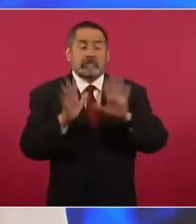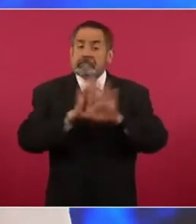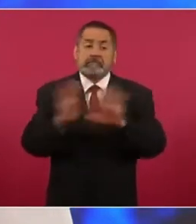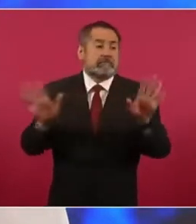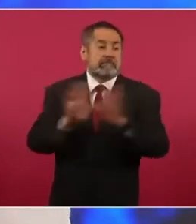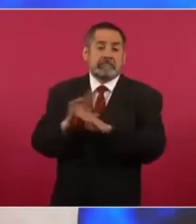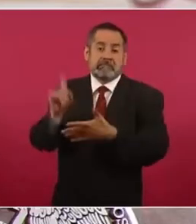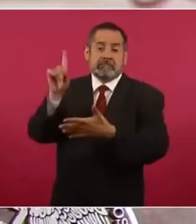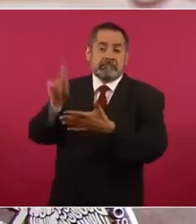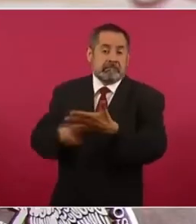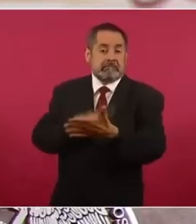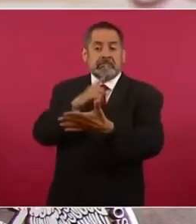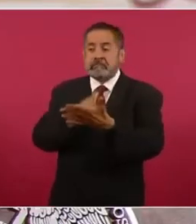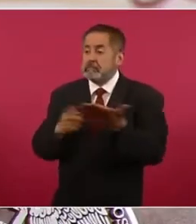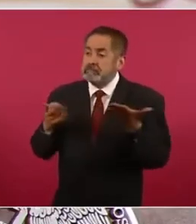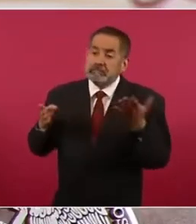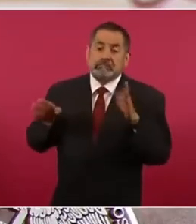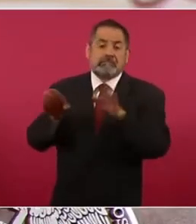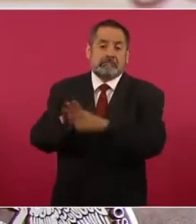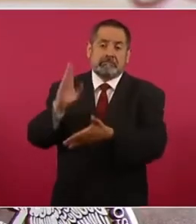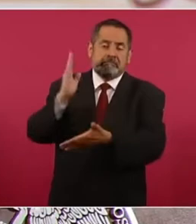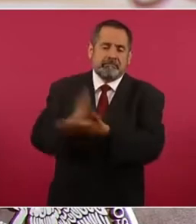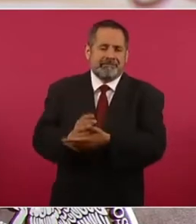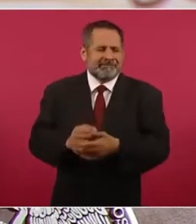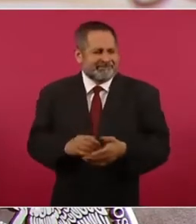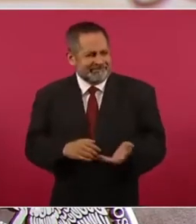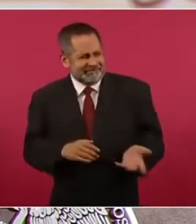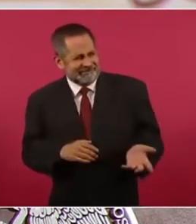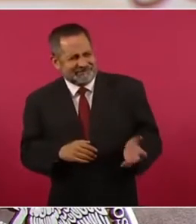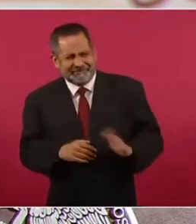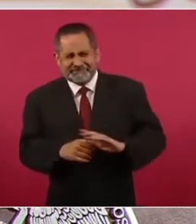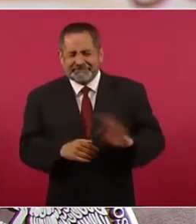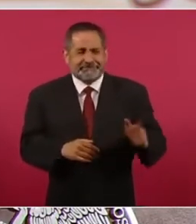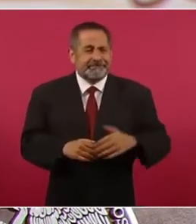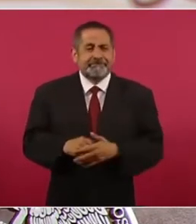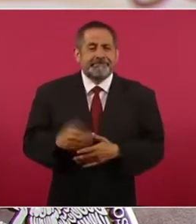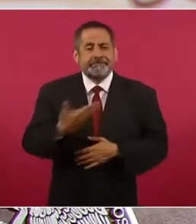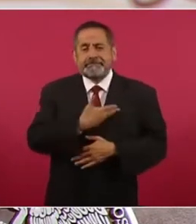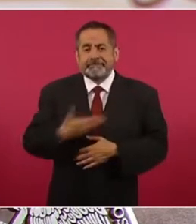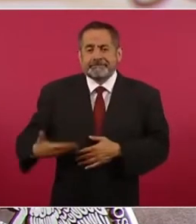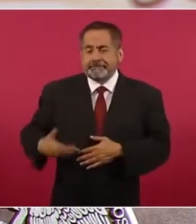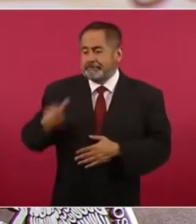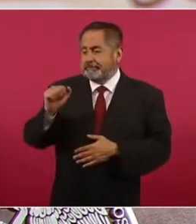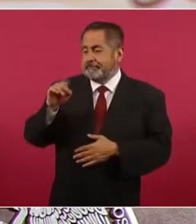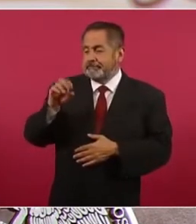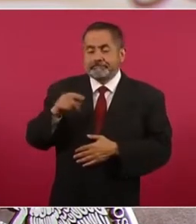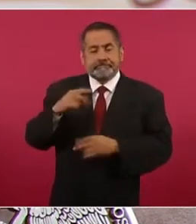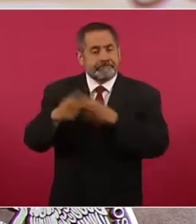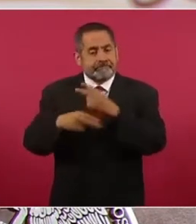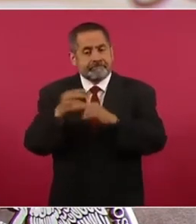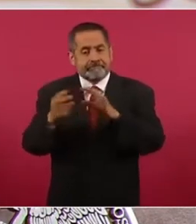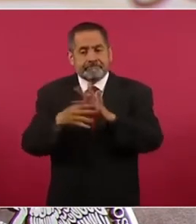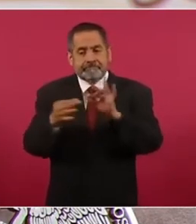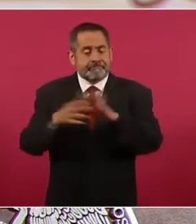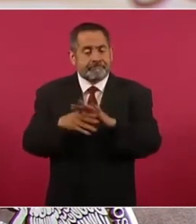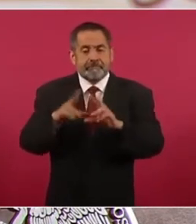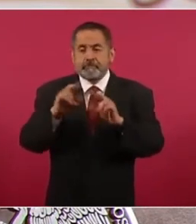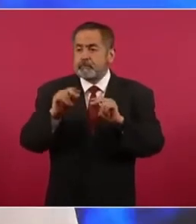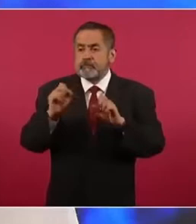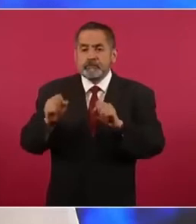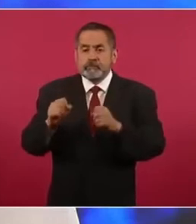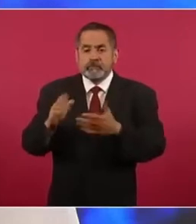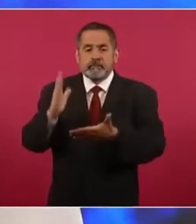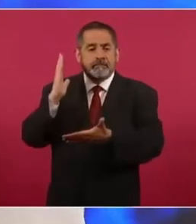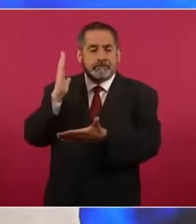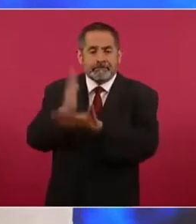definitivamente el tramo. Cuando el presidente de la República, Andrés Manuel López Obrador, aclaró que no era una